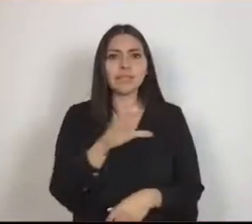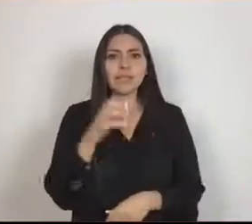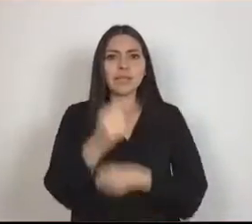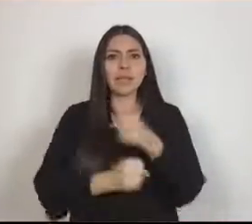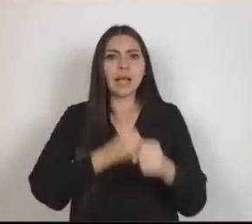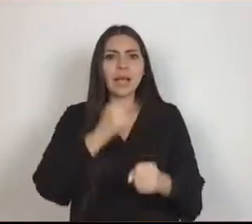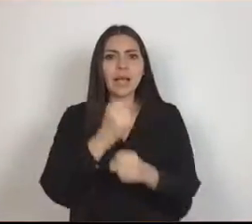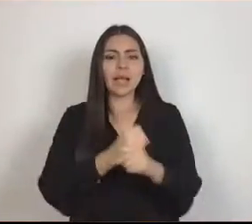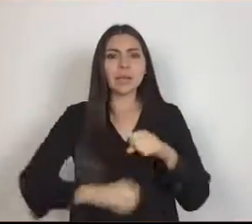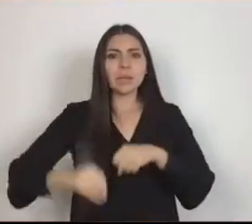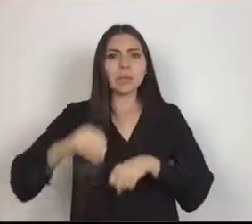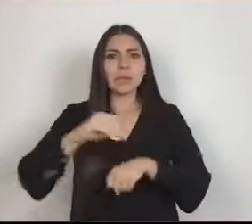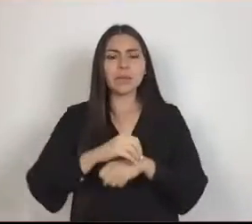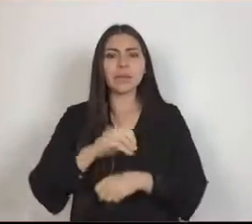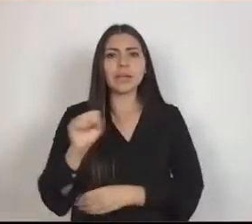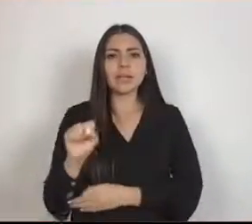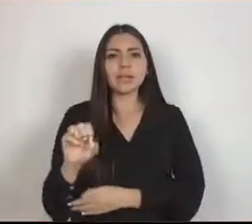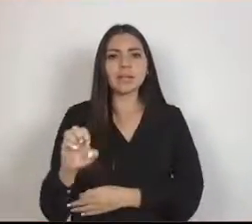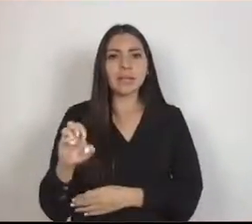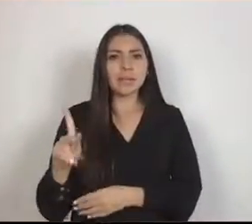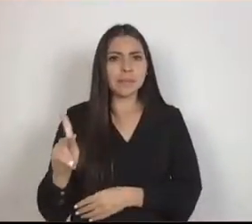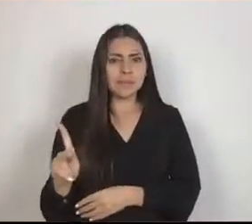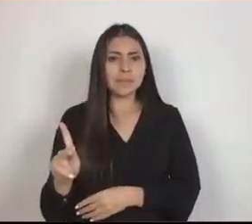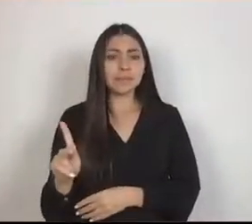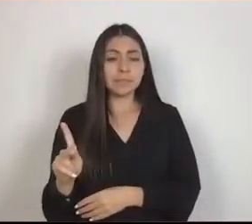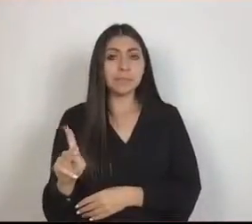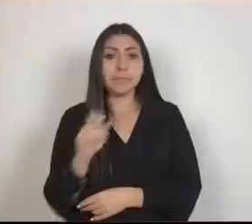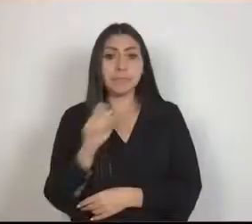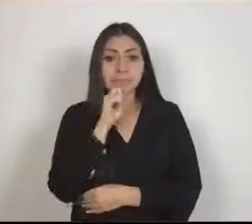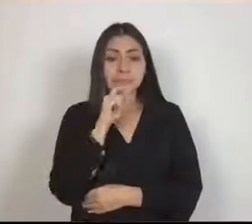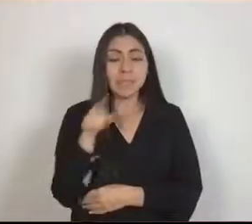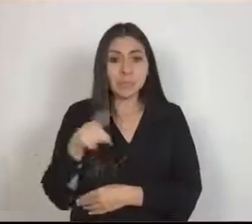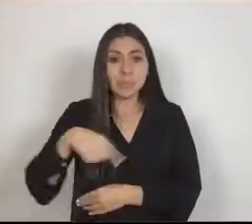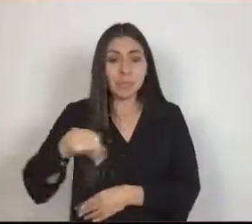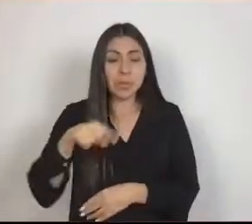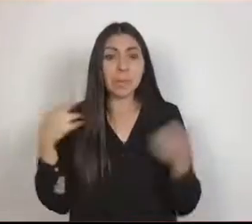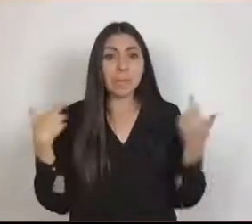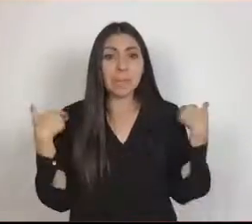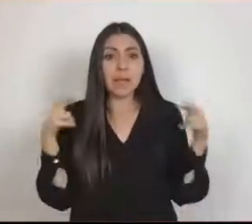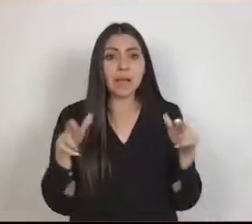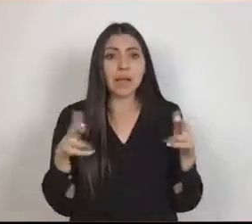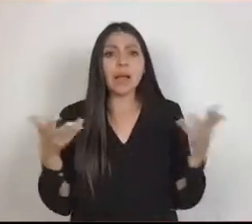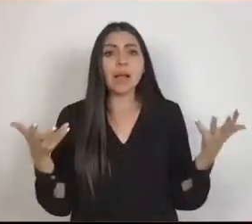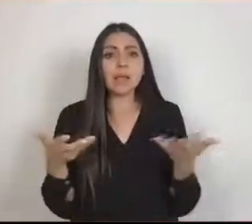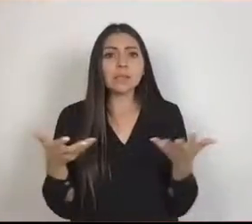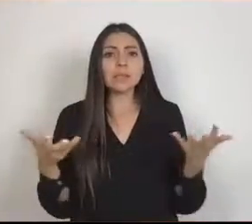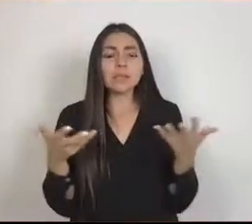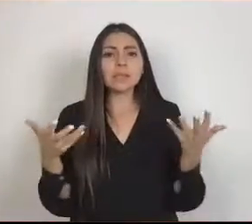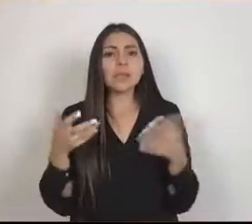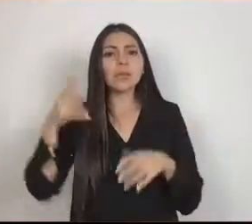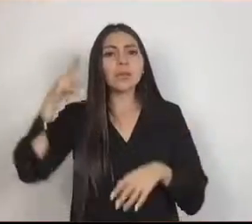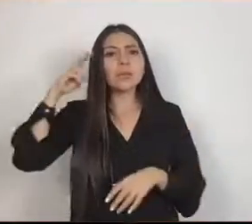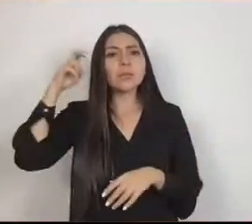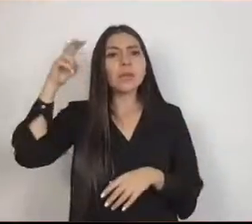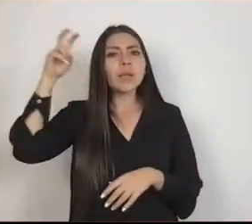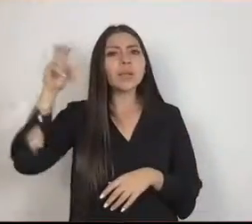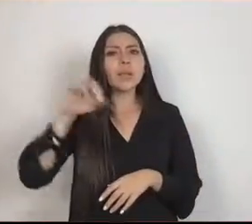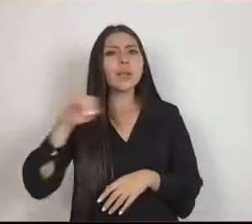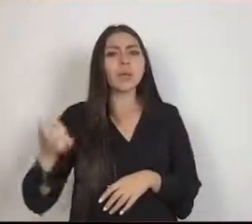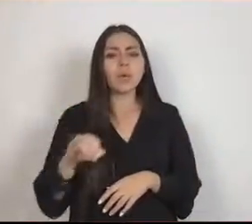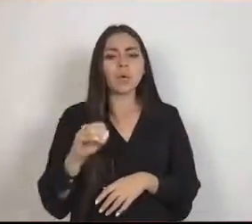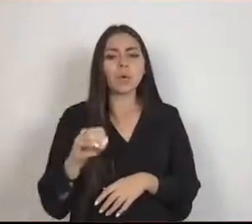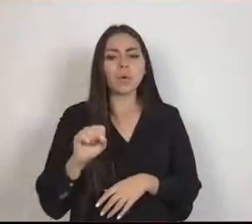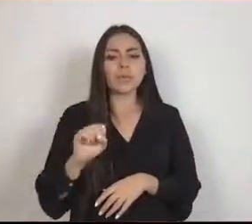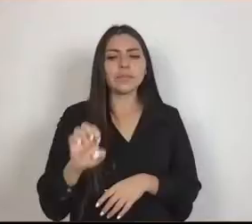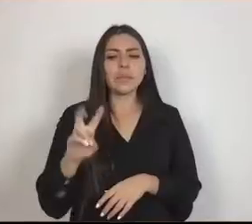Educación Pública. Porque son los docentes quienes han logrado que el sueño de José Vasconcelos, el maestro